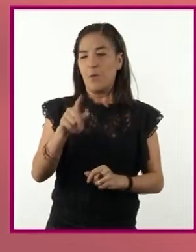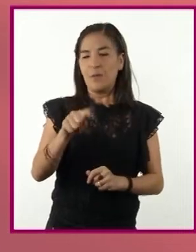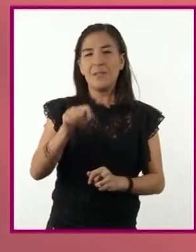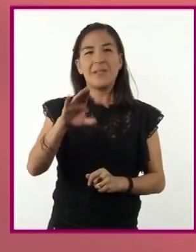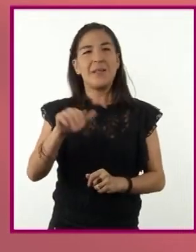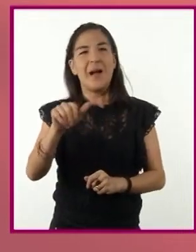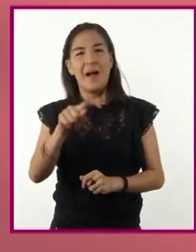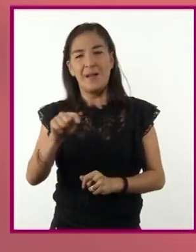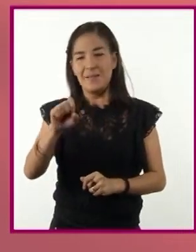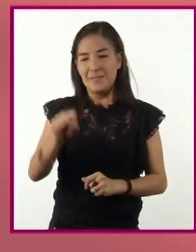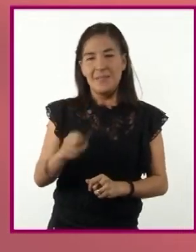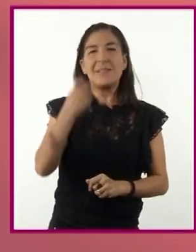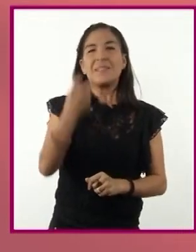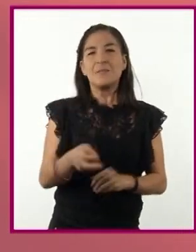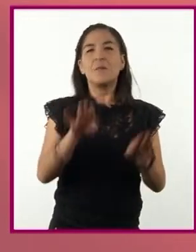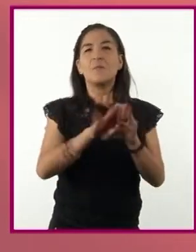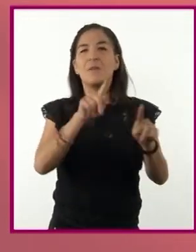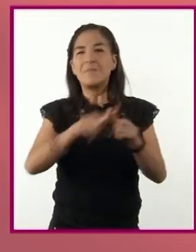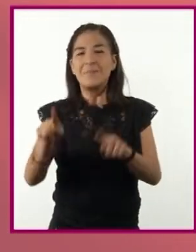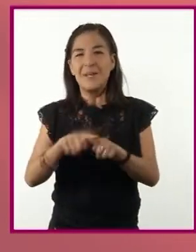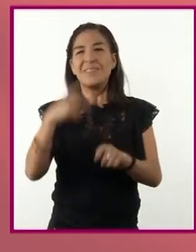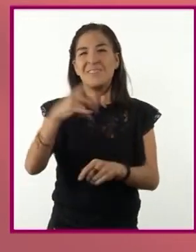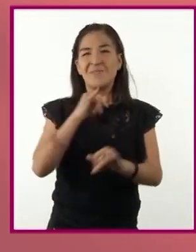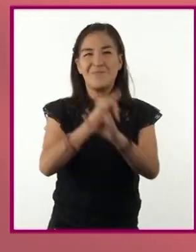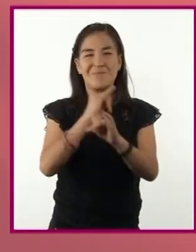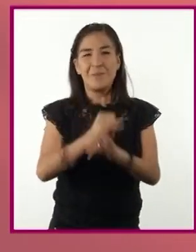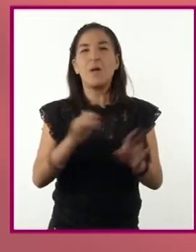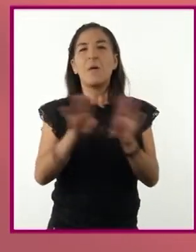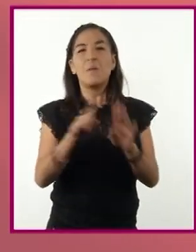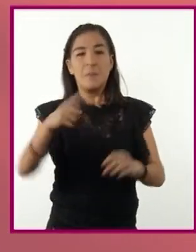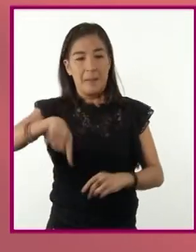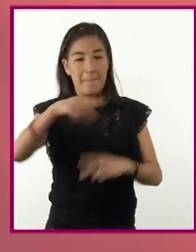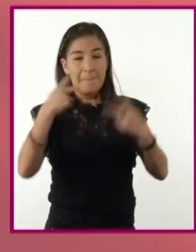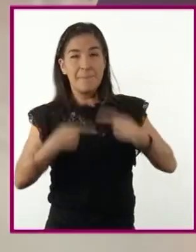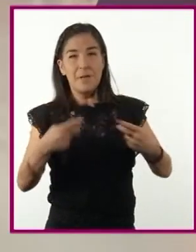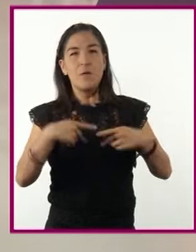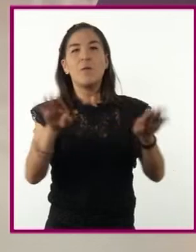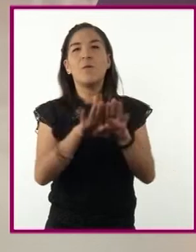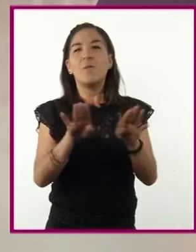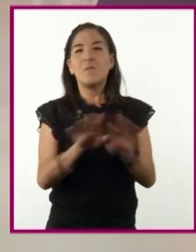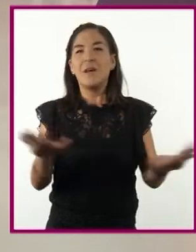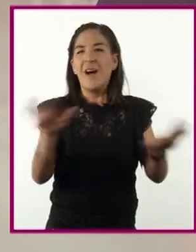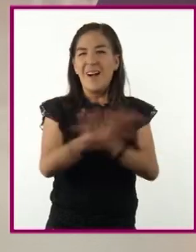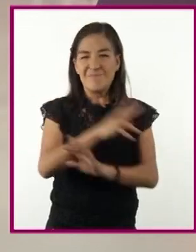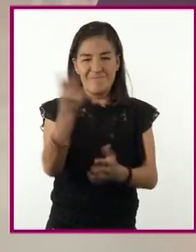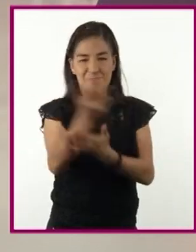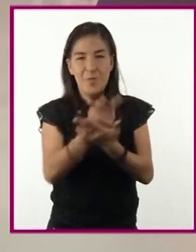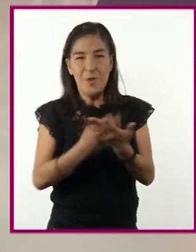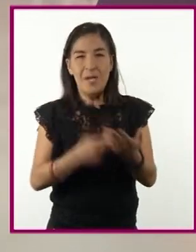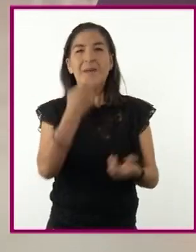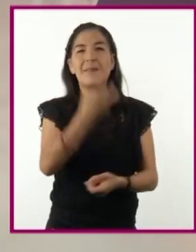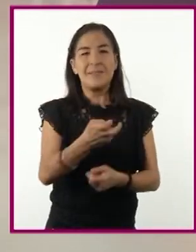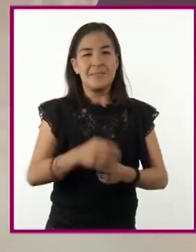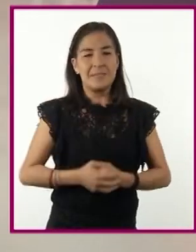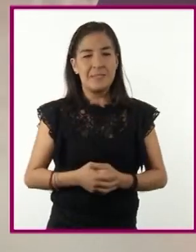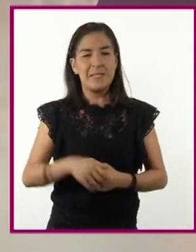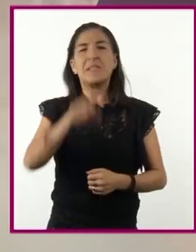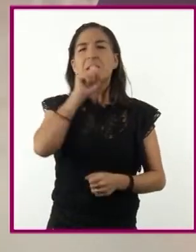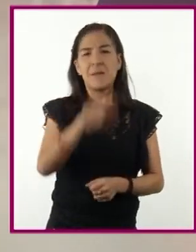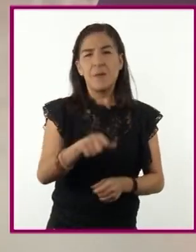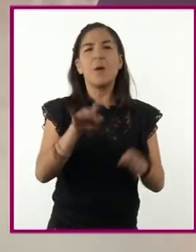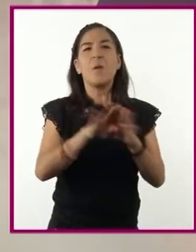plataformas digitales han provocado que el usuario pueda configurar su propia programación en diferido, incluso